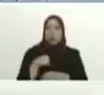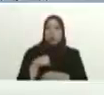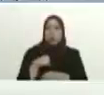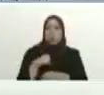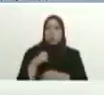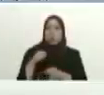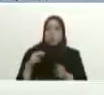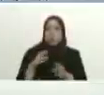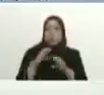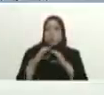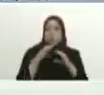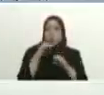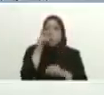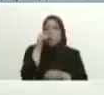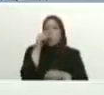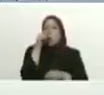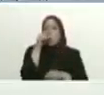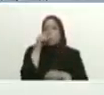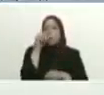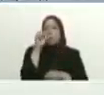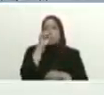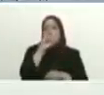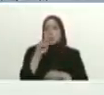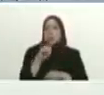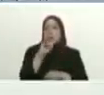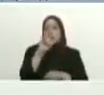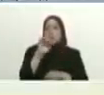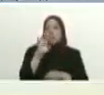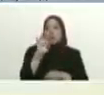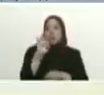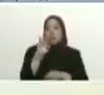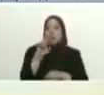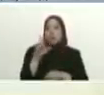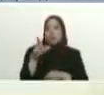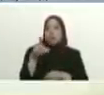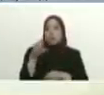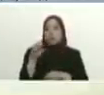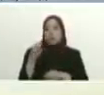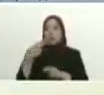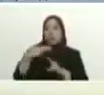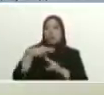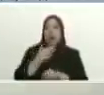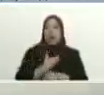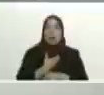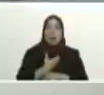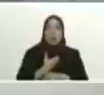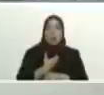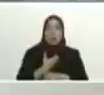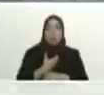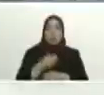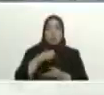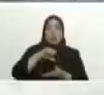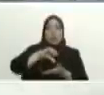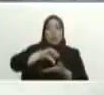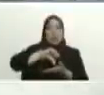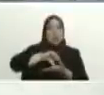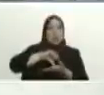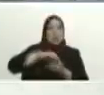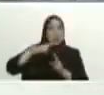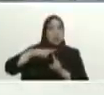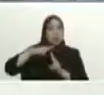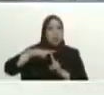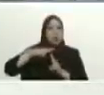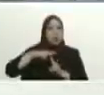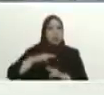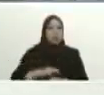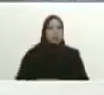Silfredo Zambrano alcalde de San Cristóbal buen trabajador